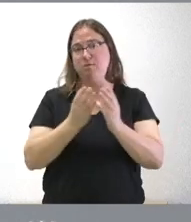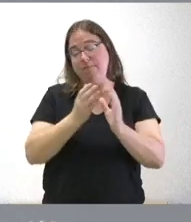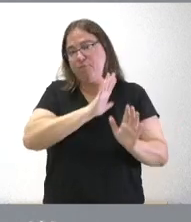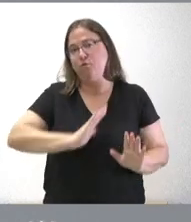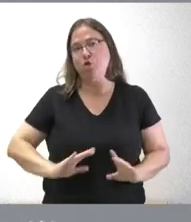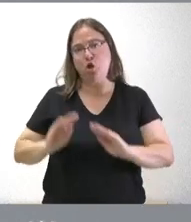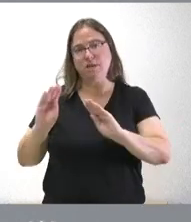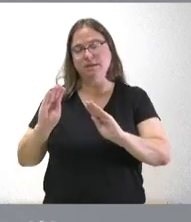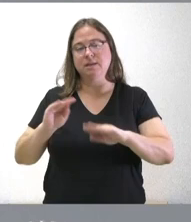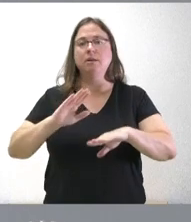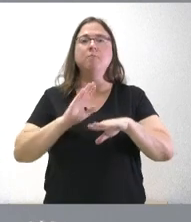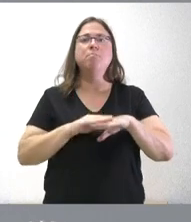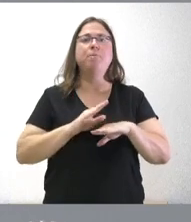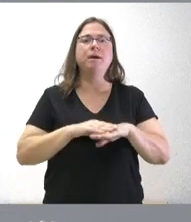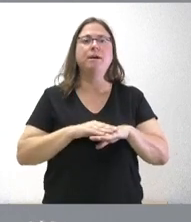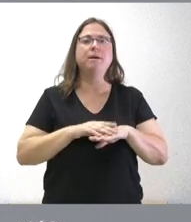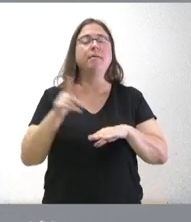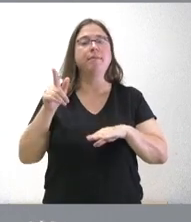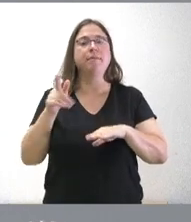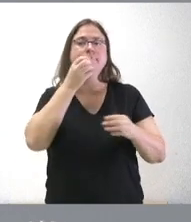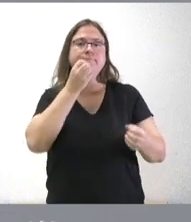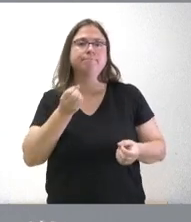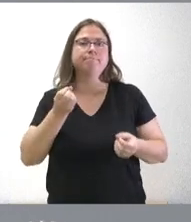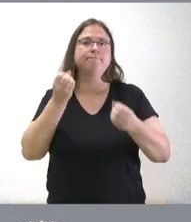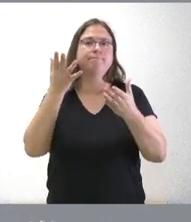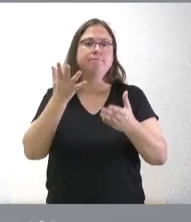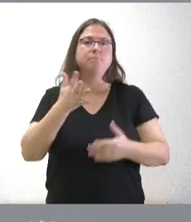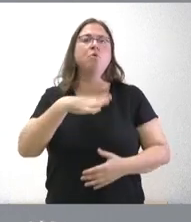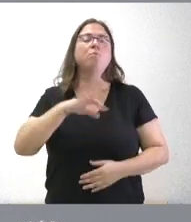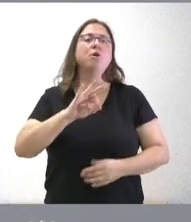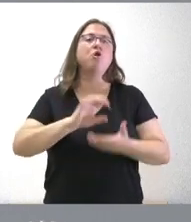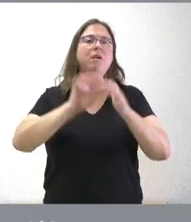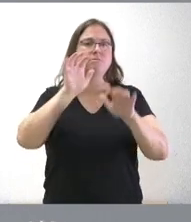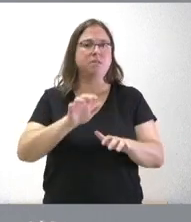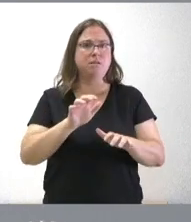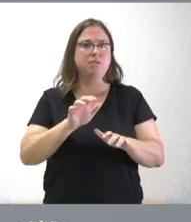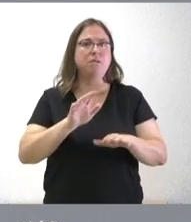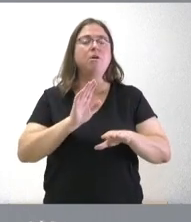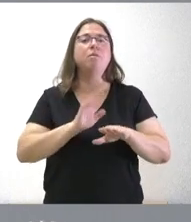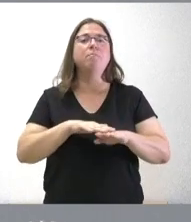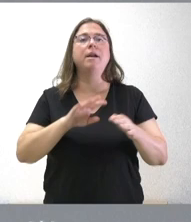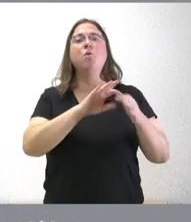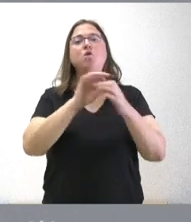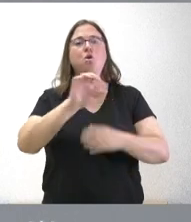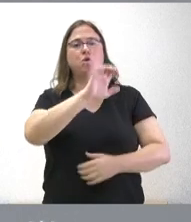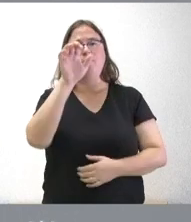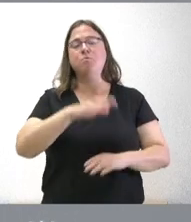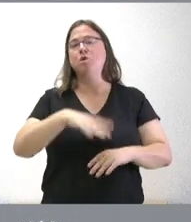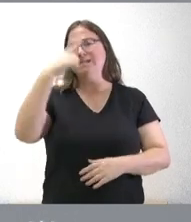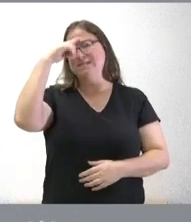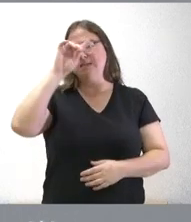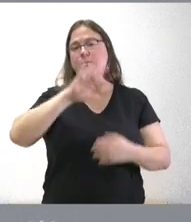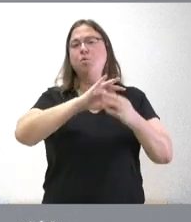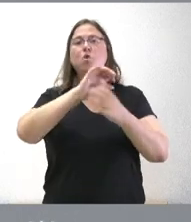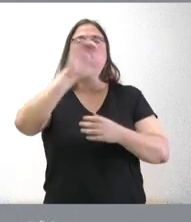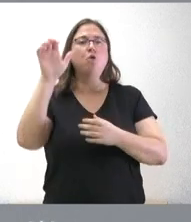para que diera traslado de esta posición de Castilla y León ante la Unión Europea porque ya saben ustedes que ante la Unión Europea las